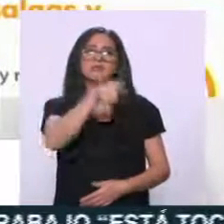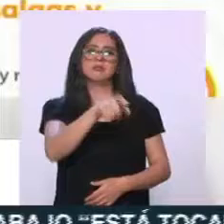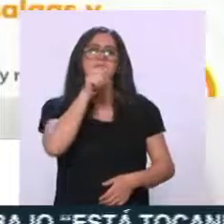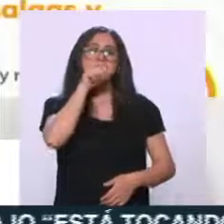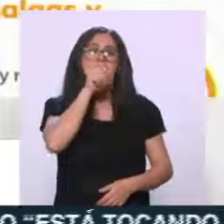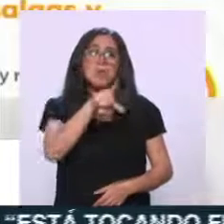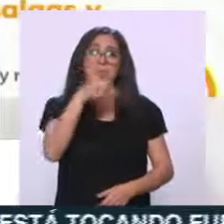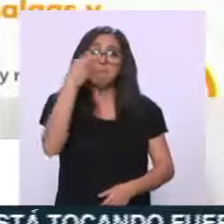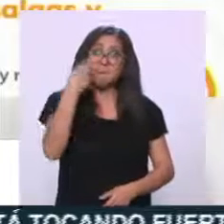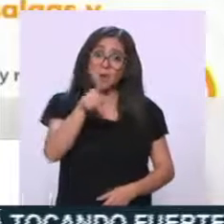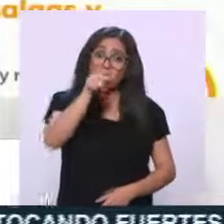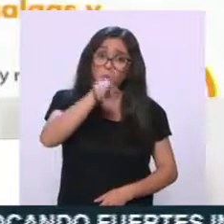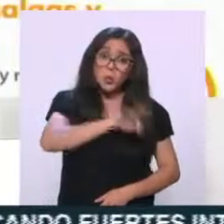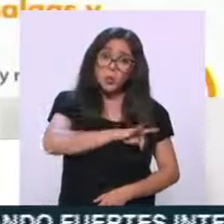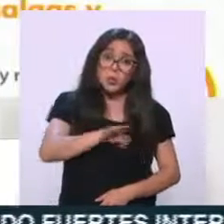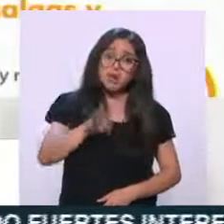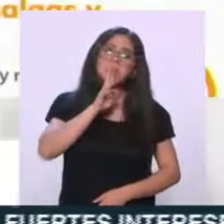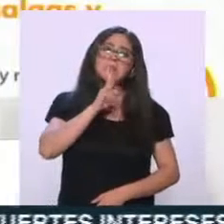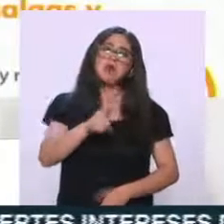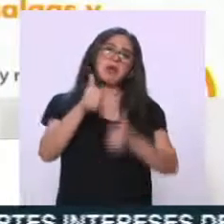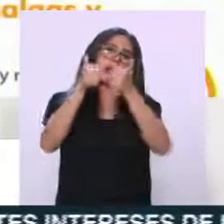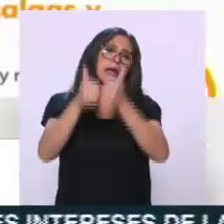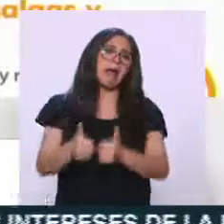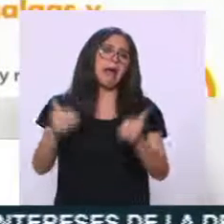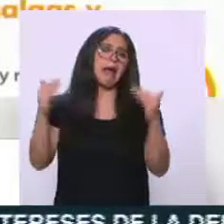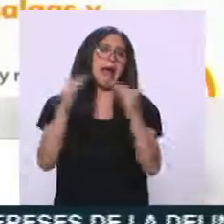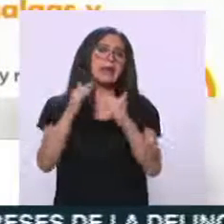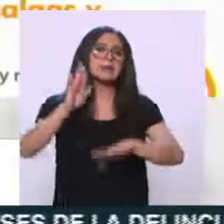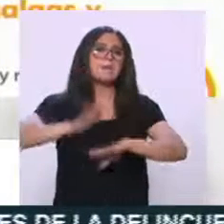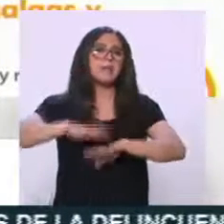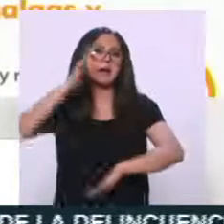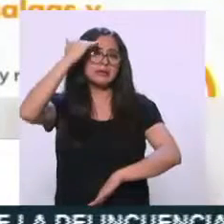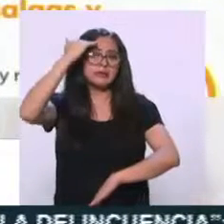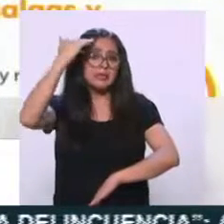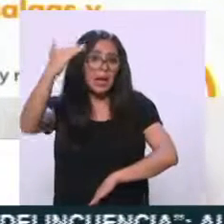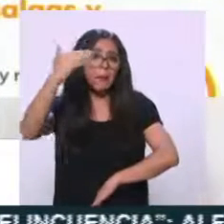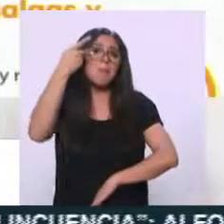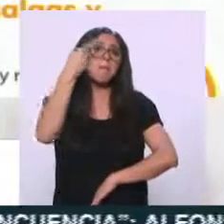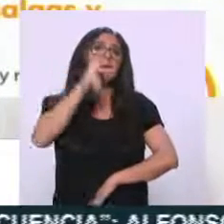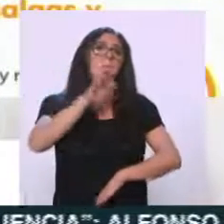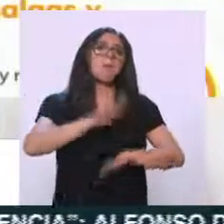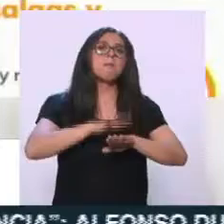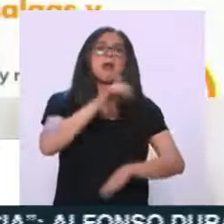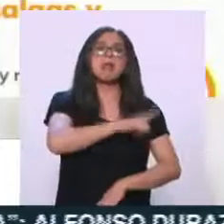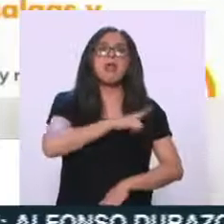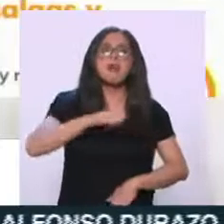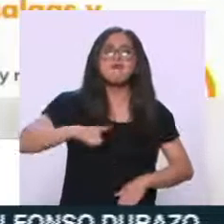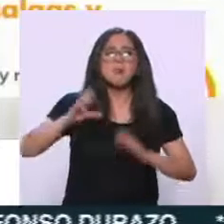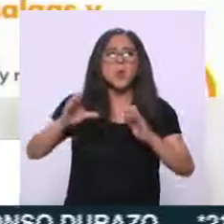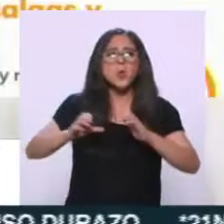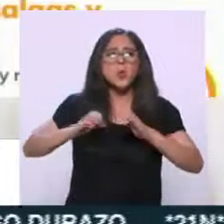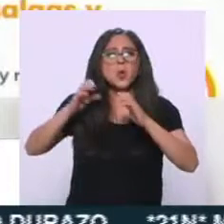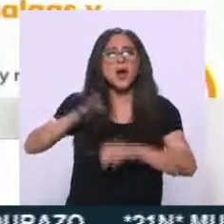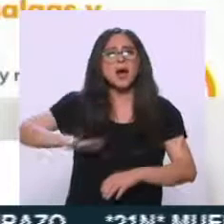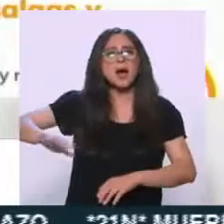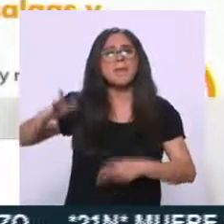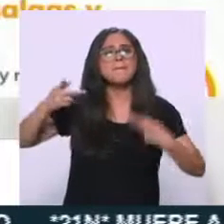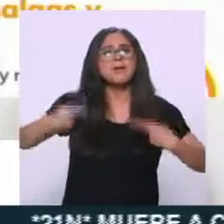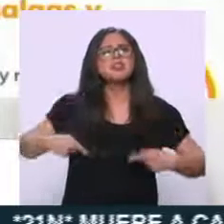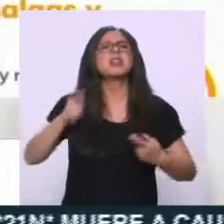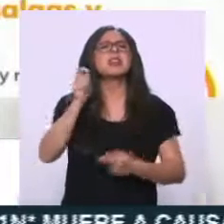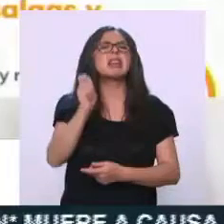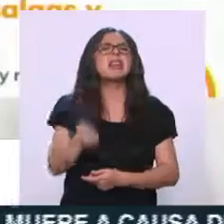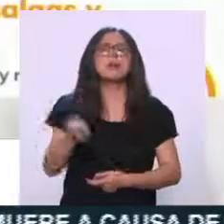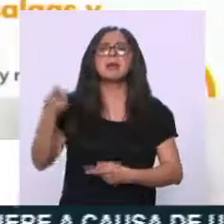mayor tiempo posible, sobre todo a las personas vulnerables. Nos referimos a mayores de 60 años, mujeres